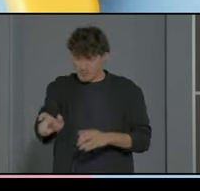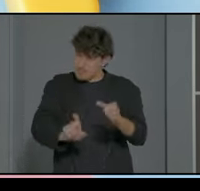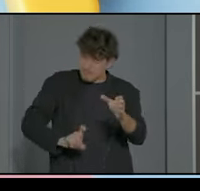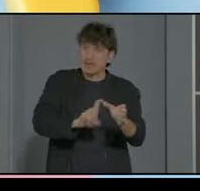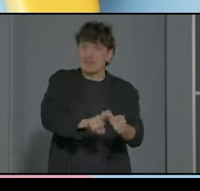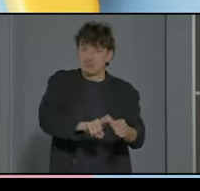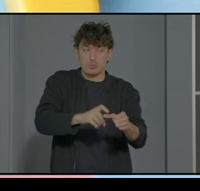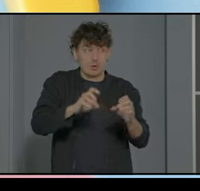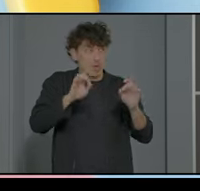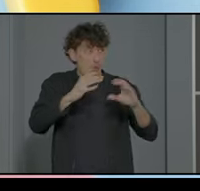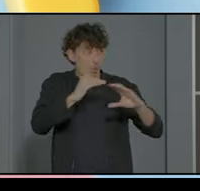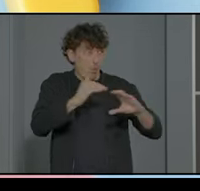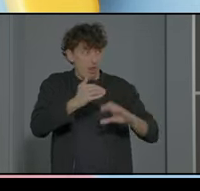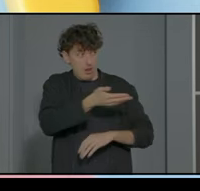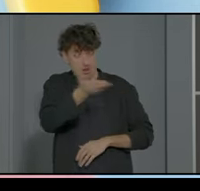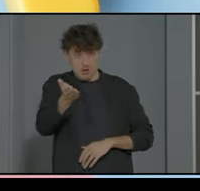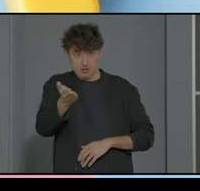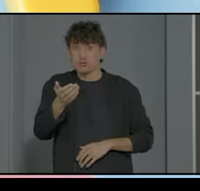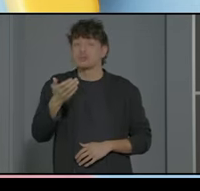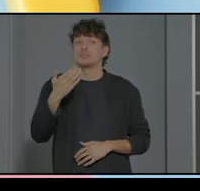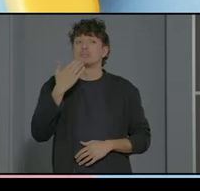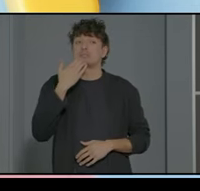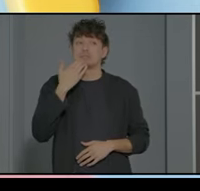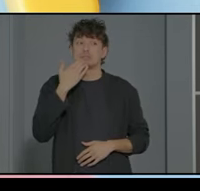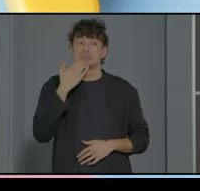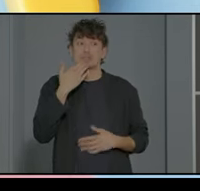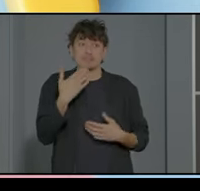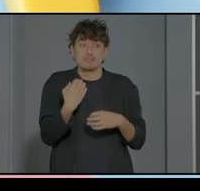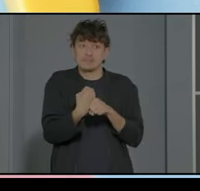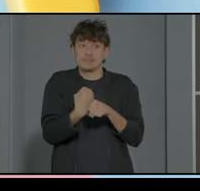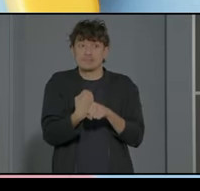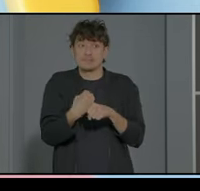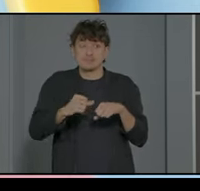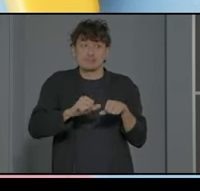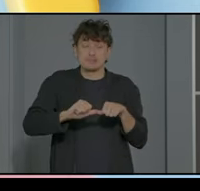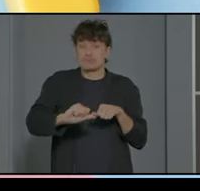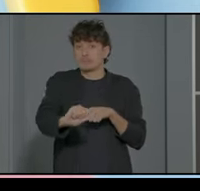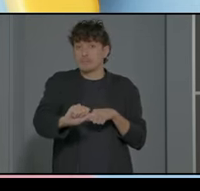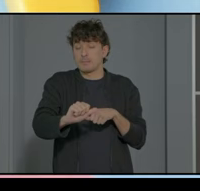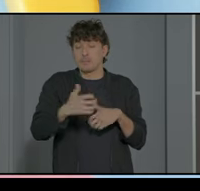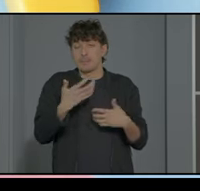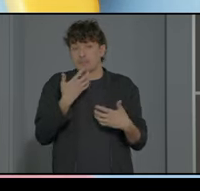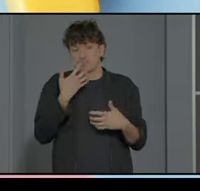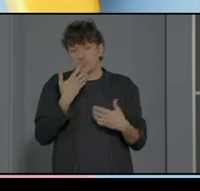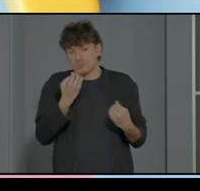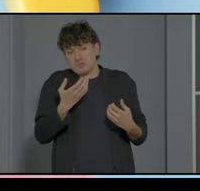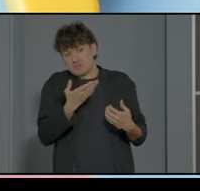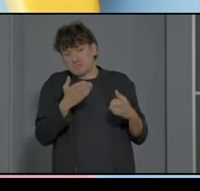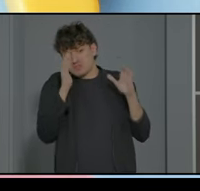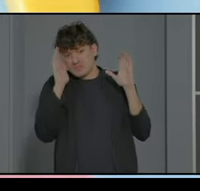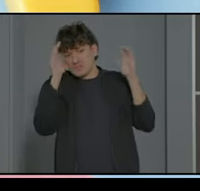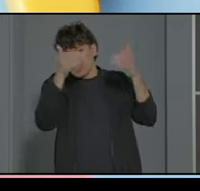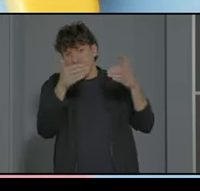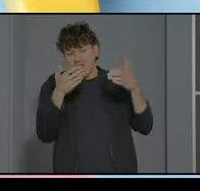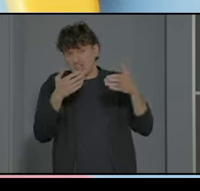partimos del conocimiento de la persona de esas necesidades y trabajamos a partir de bueno como es como tiene TIA seguro unos